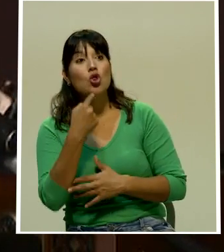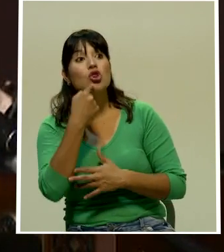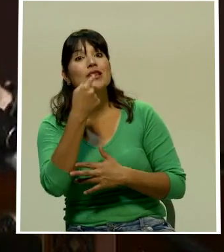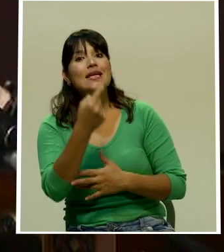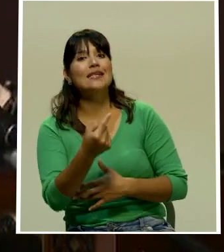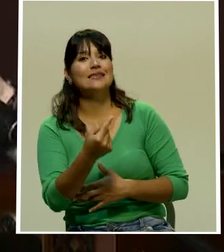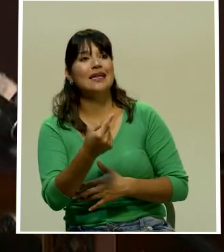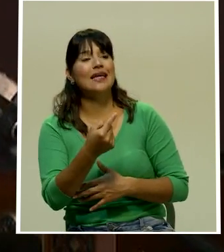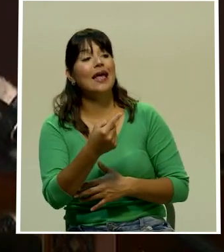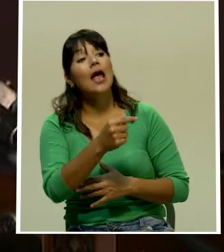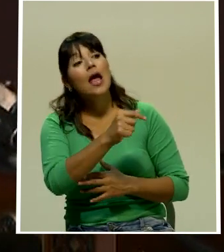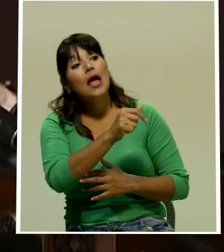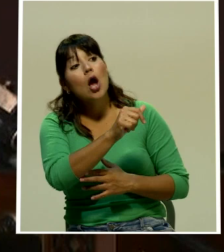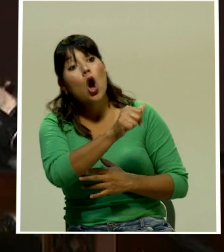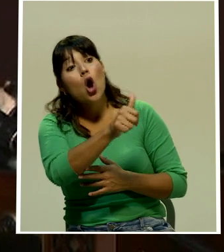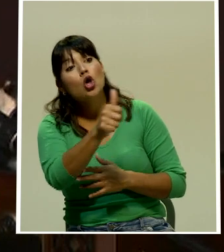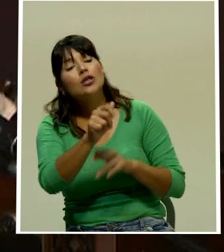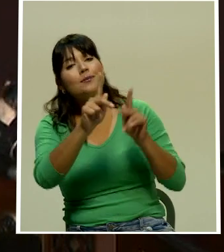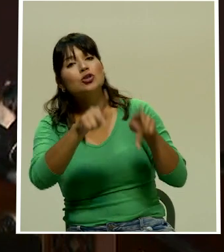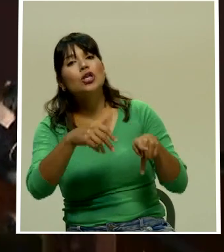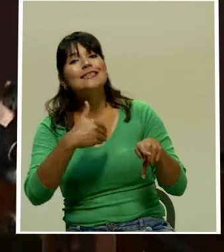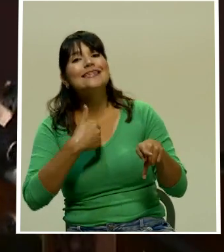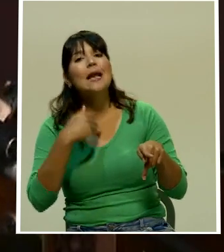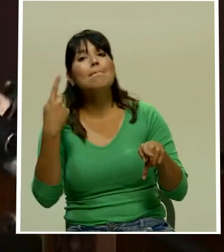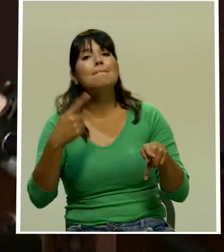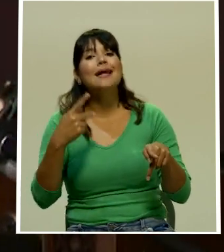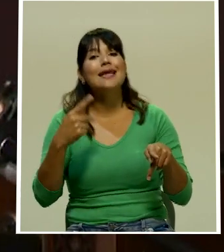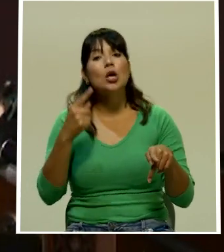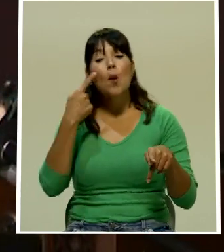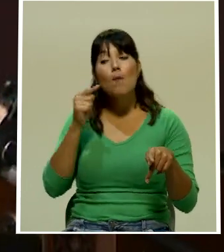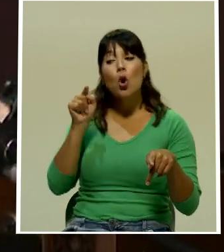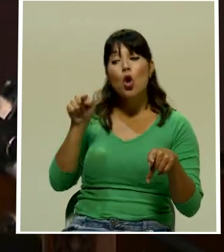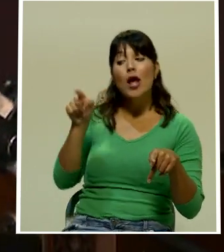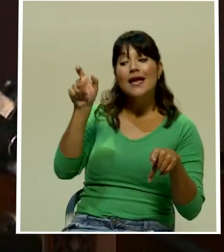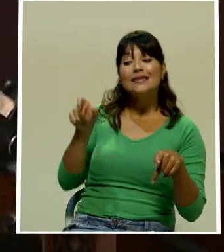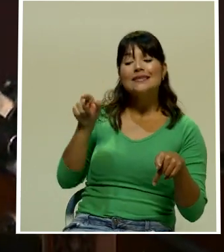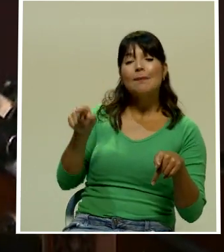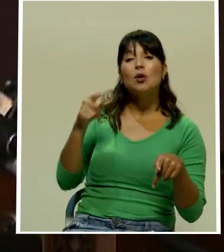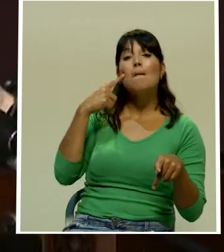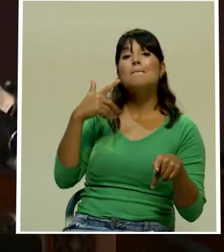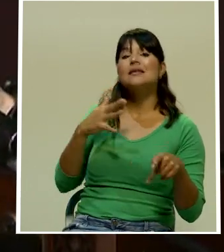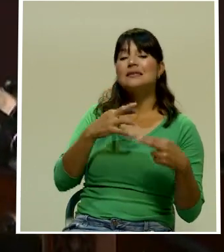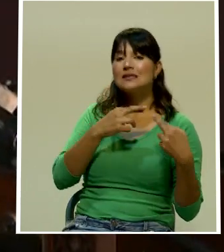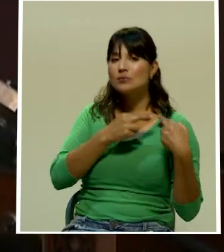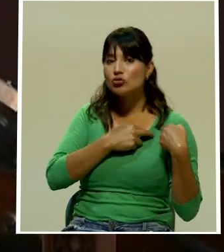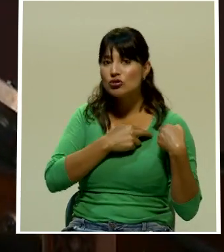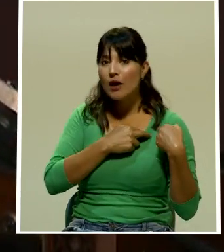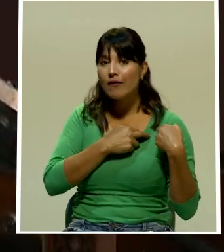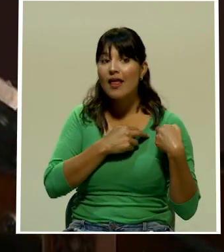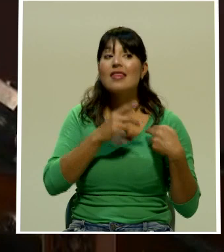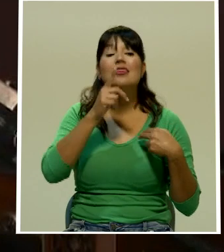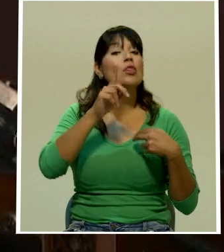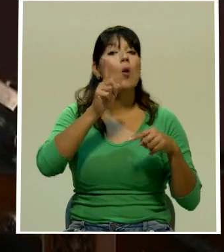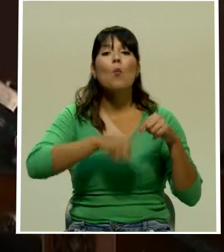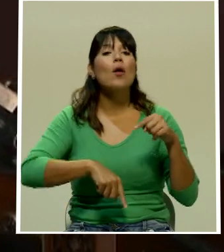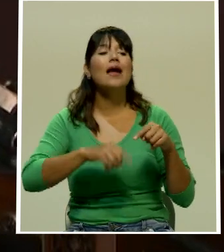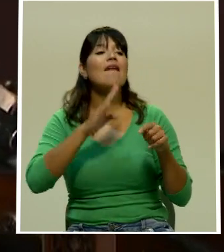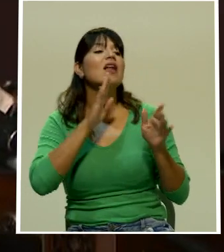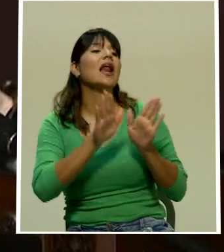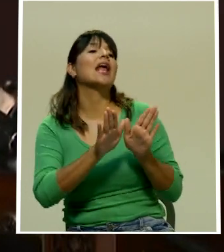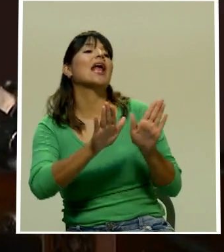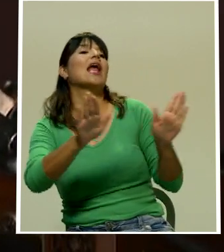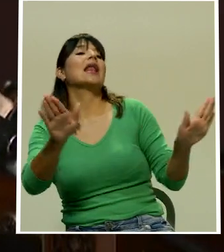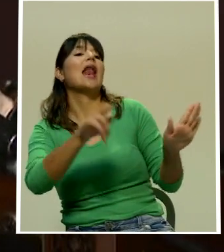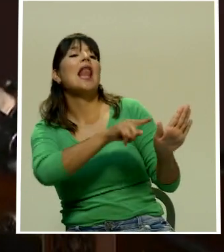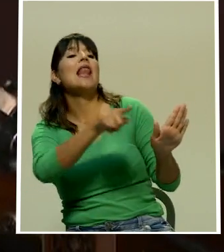individualizar quién es esa víctima. Nosotros no podemos venir a decir aquí al juez que tenemos una colectividad y que esta